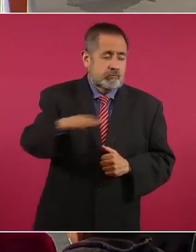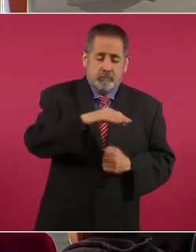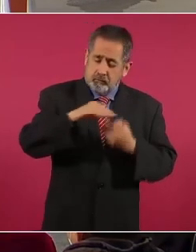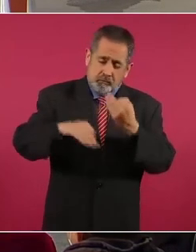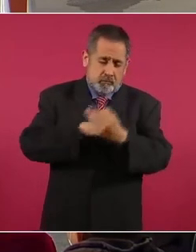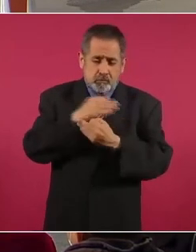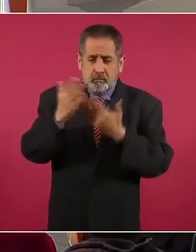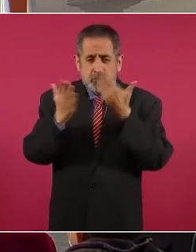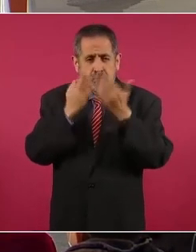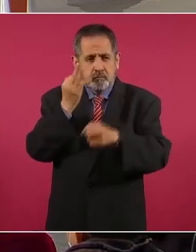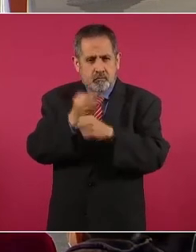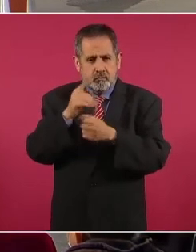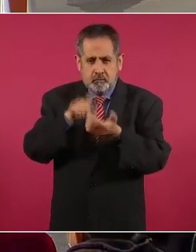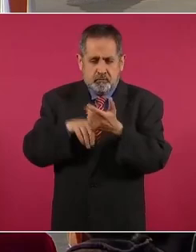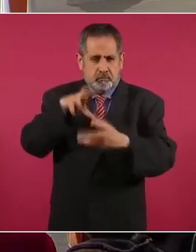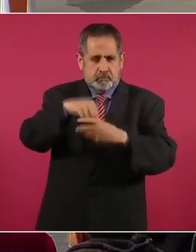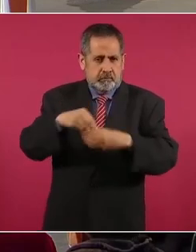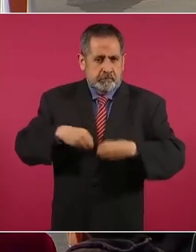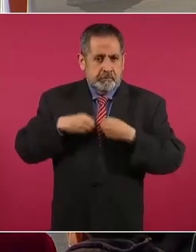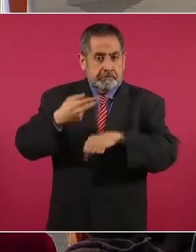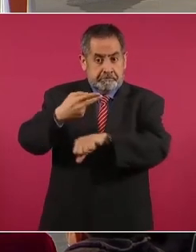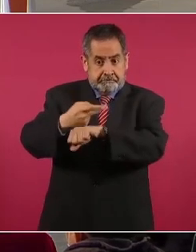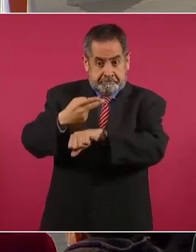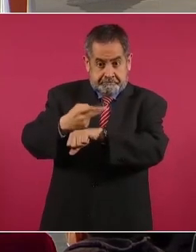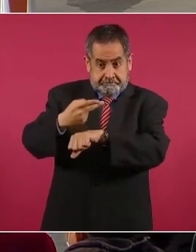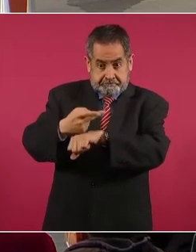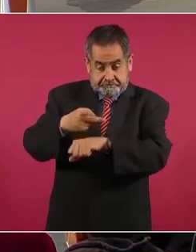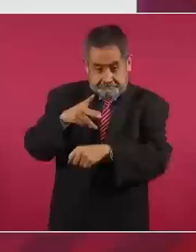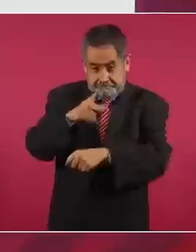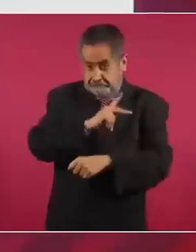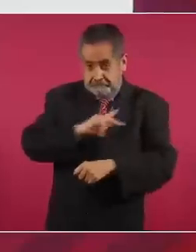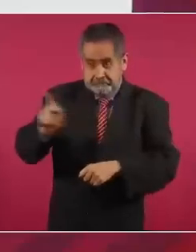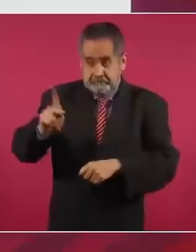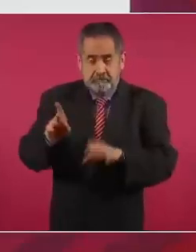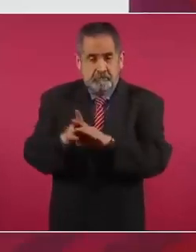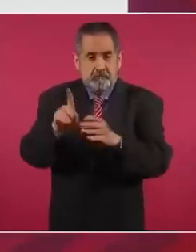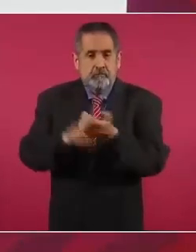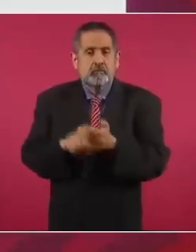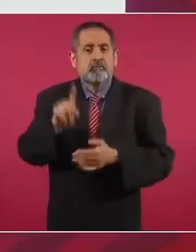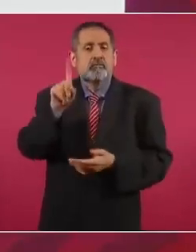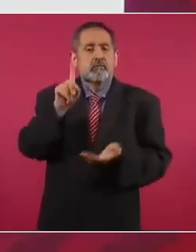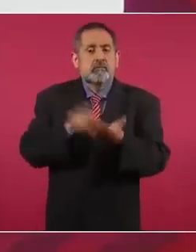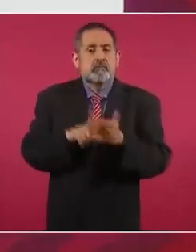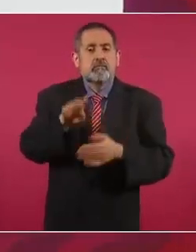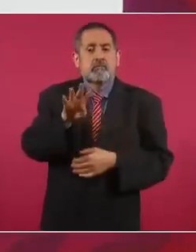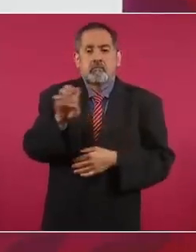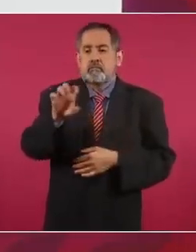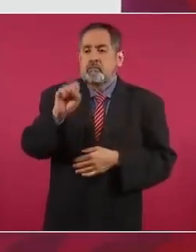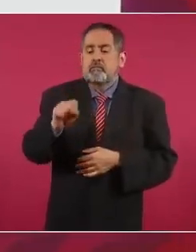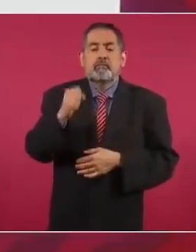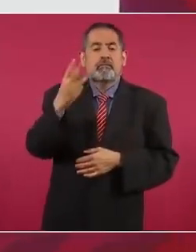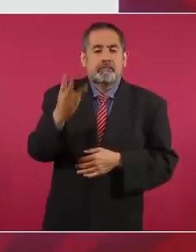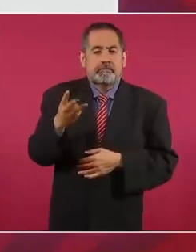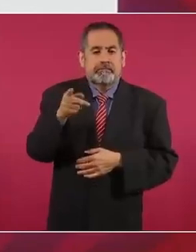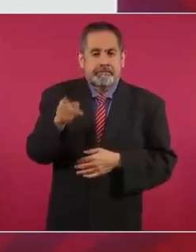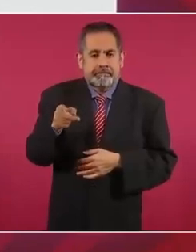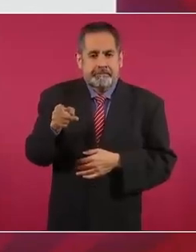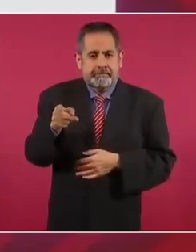de preparatoria, mil 463,